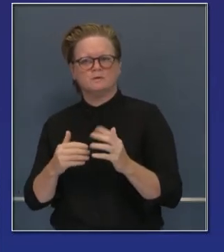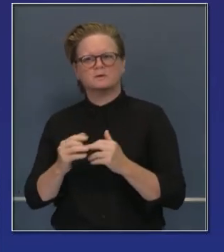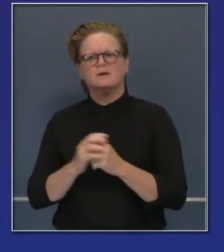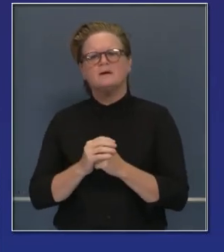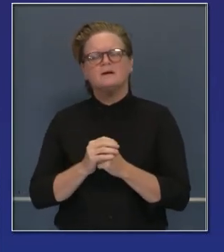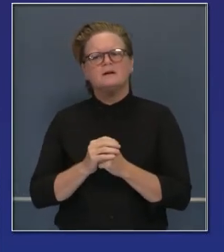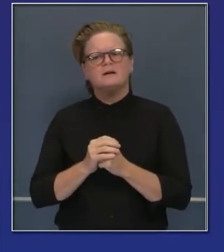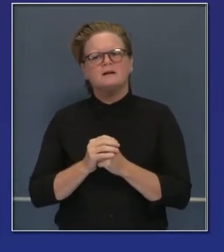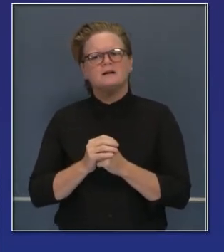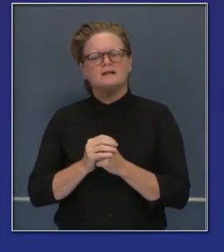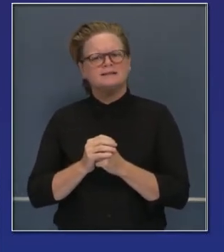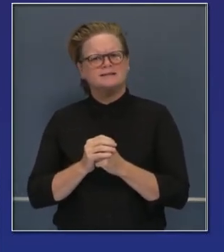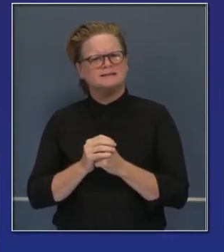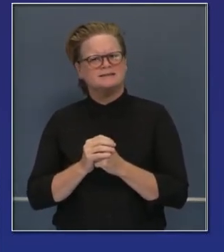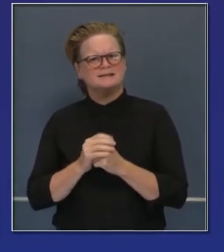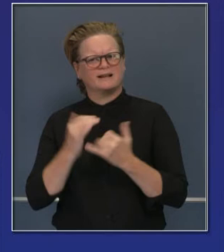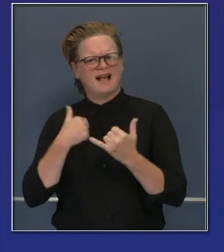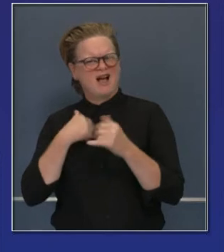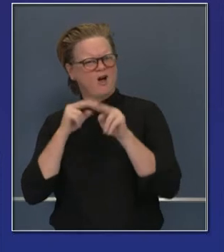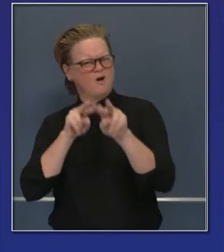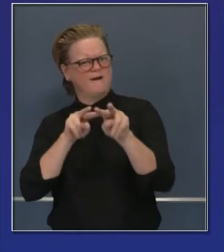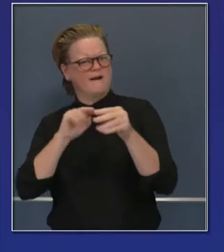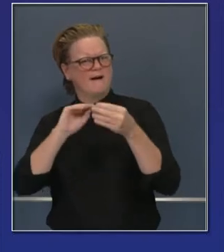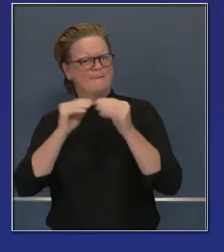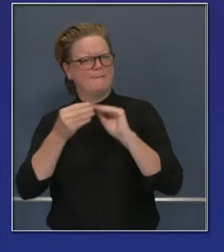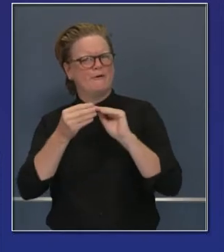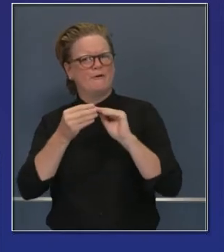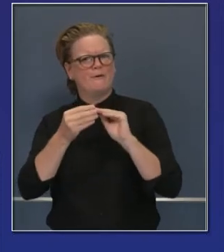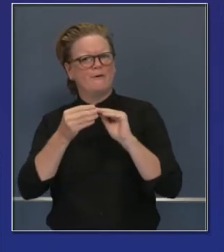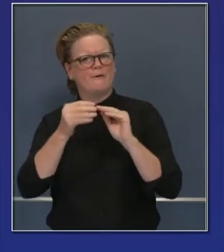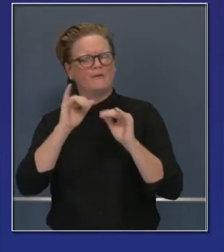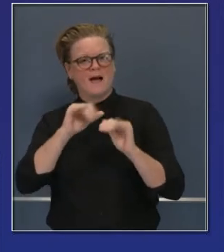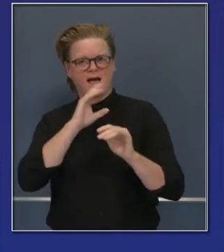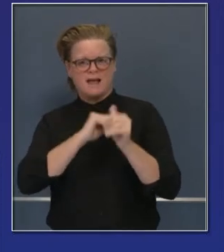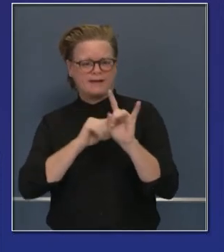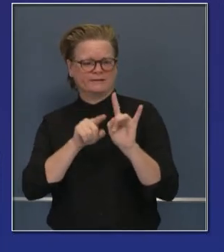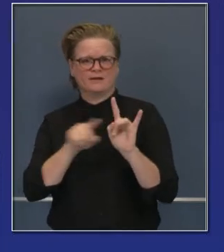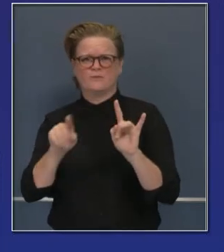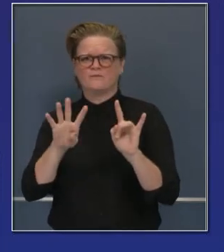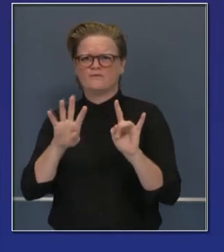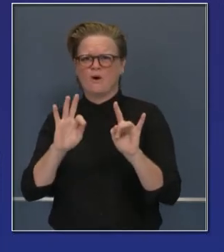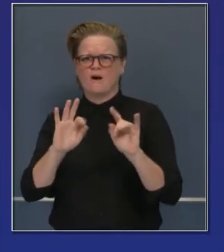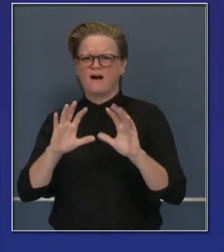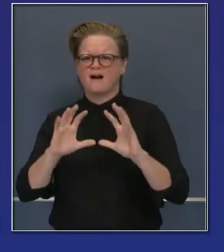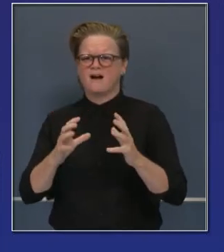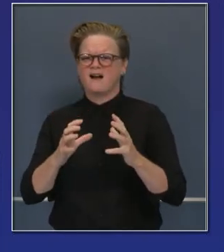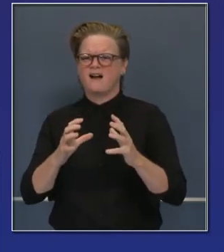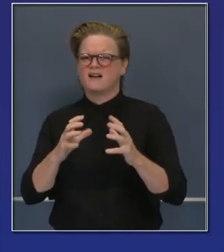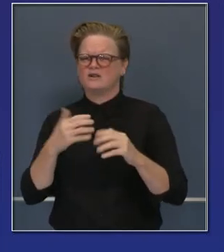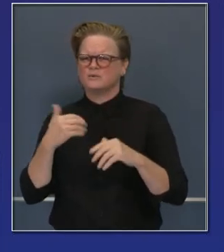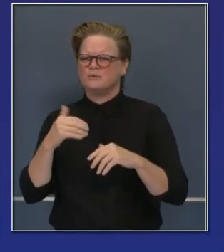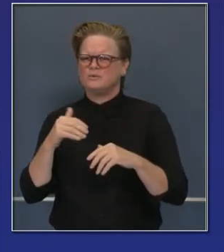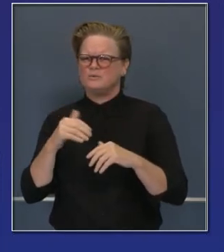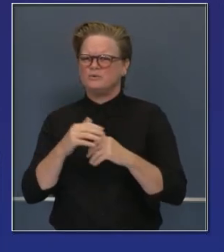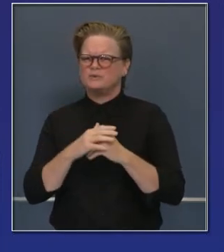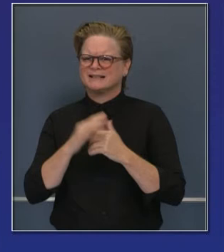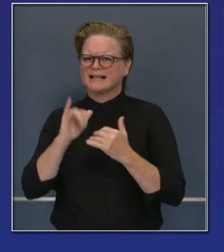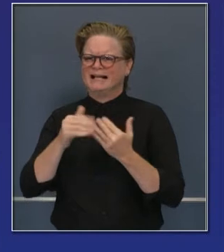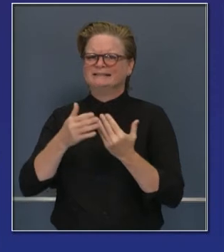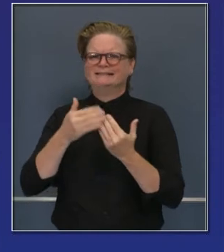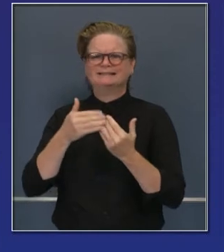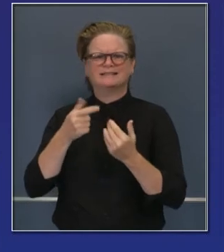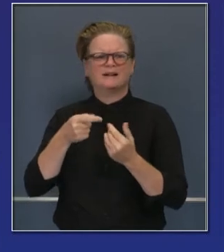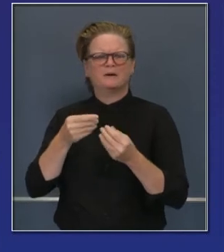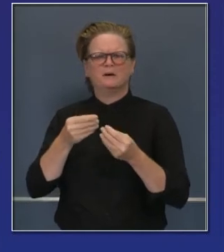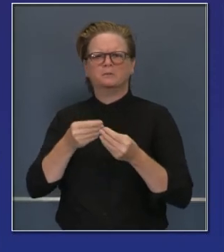da un trato equivalente en cuanto a su impacto. Pero en cuanto al número de casos, aquí vemos cómo afecta